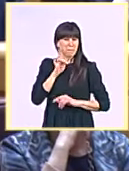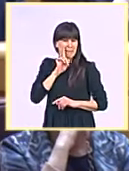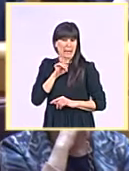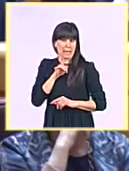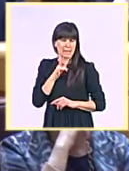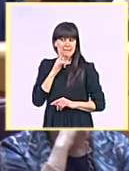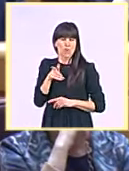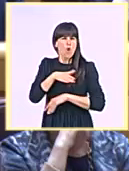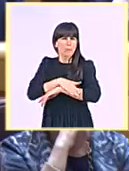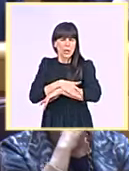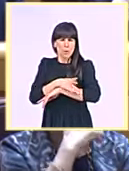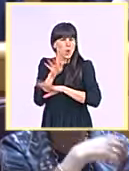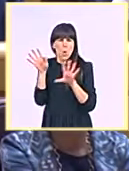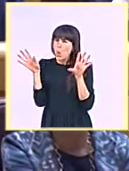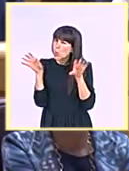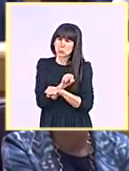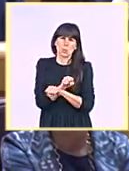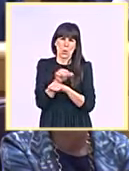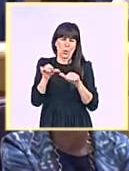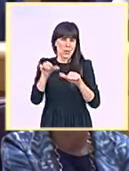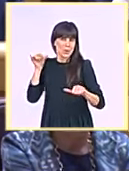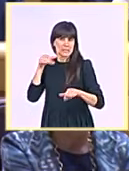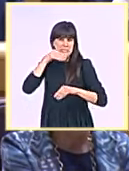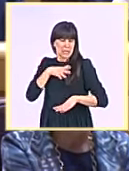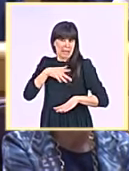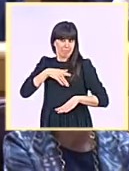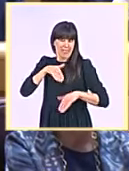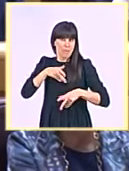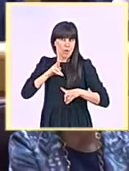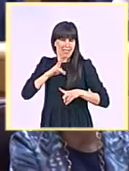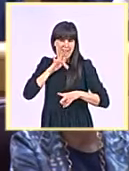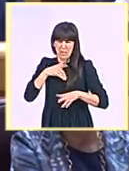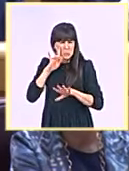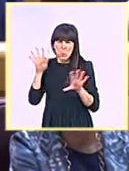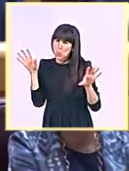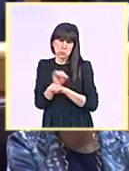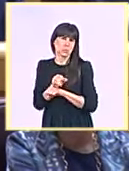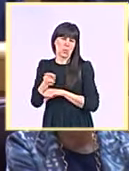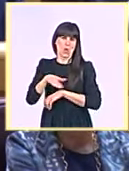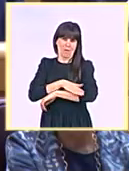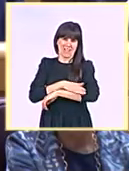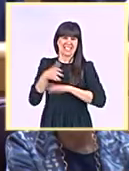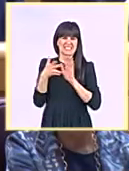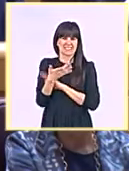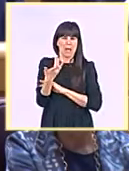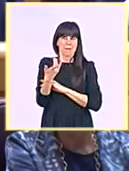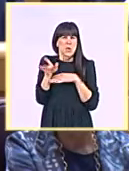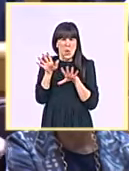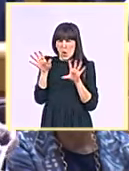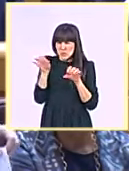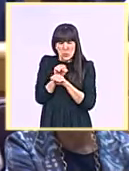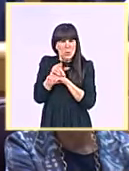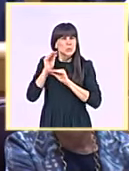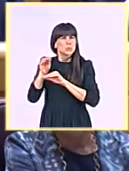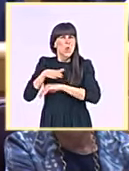democracia. Podemos decir que la opacidad del Gobierno Sánchez es directamente proporcional a su